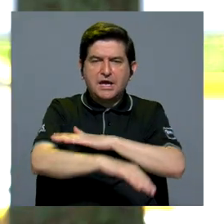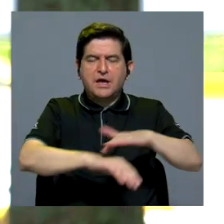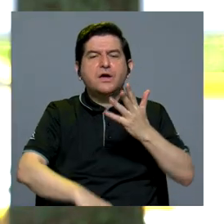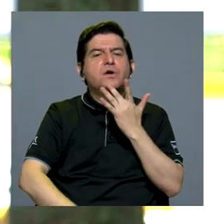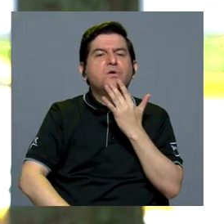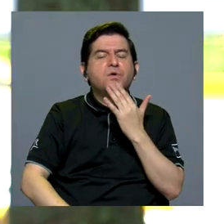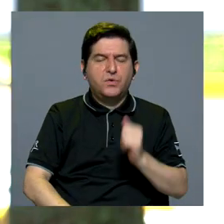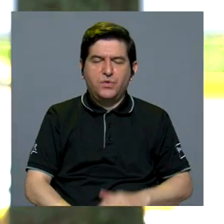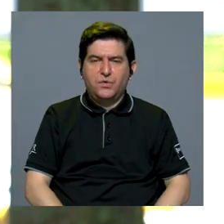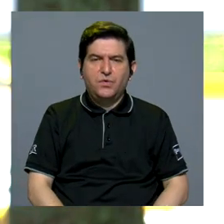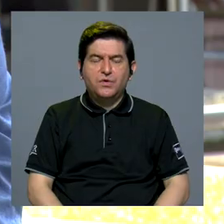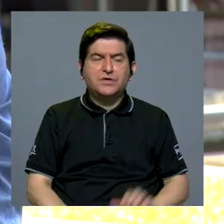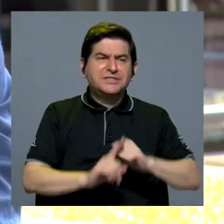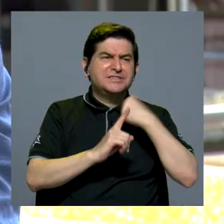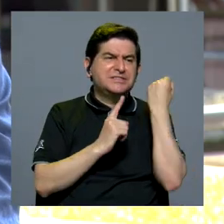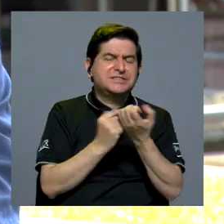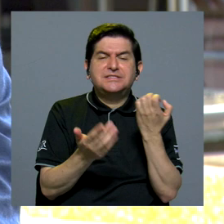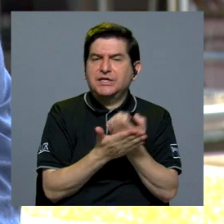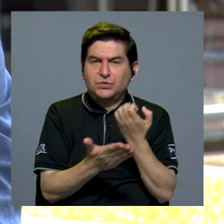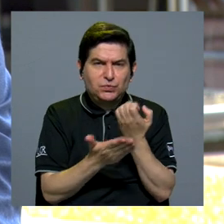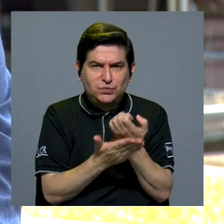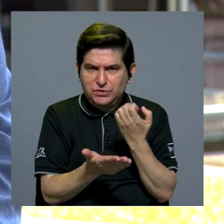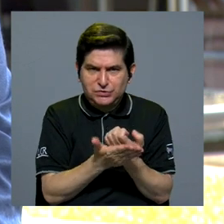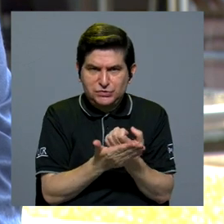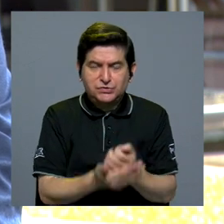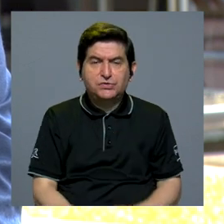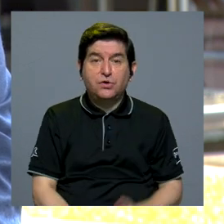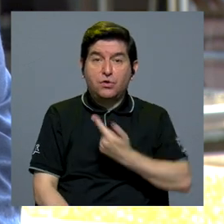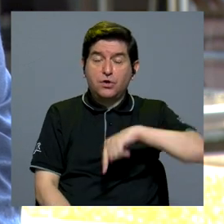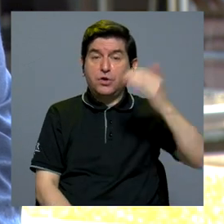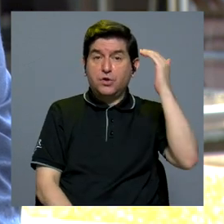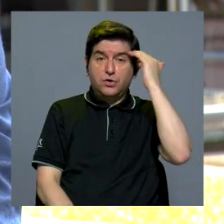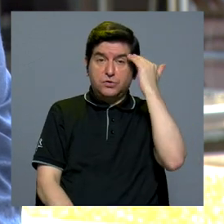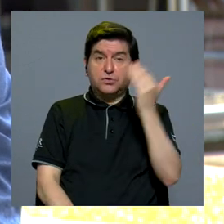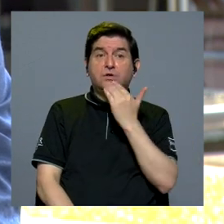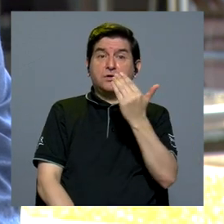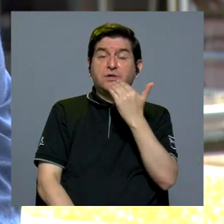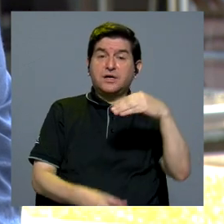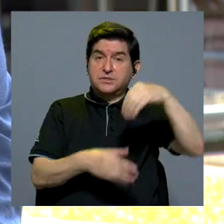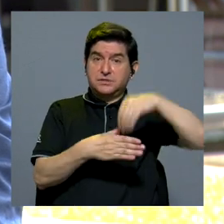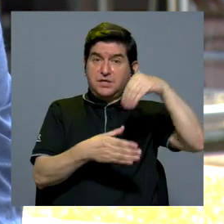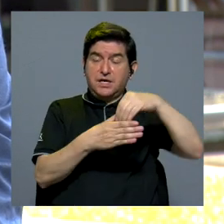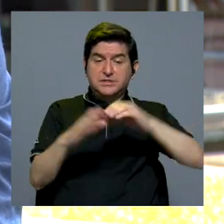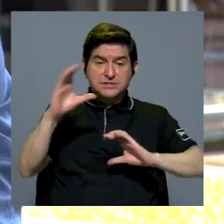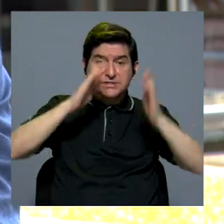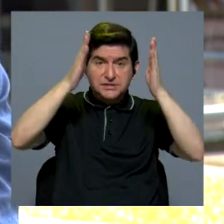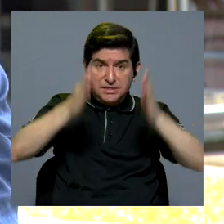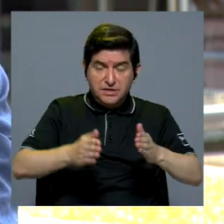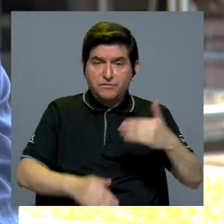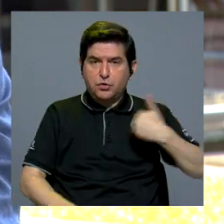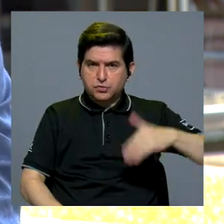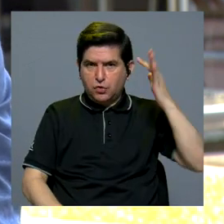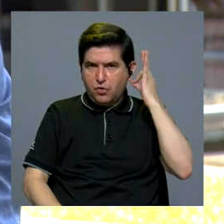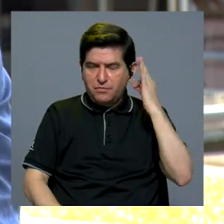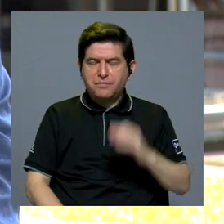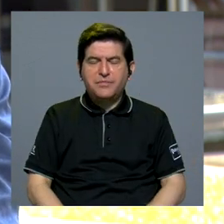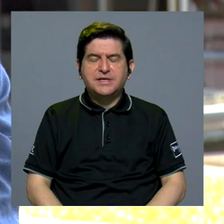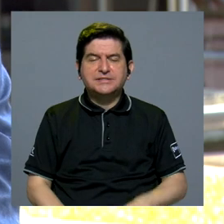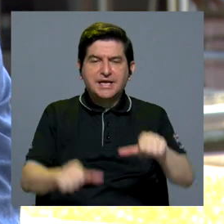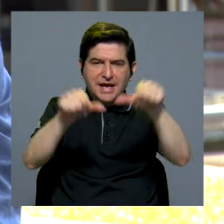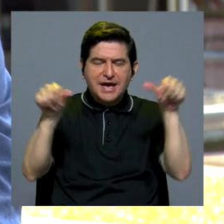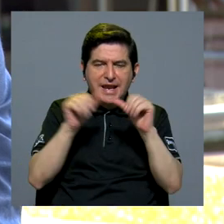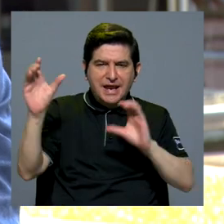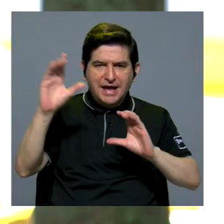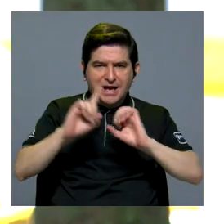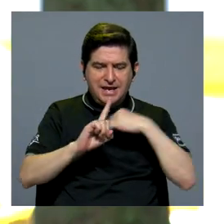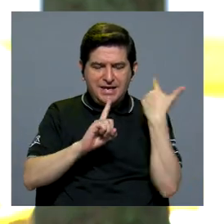raza, de situación económica, y somos conscientes gracias al aporte que científicas y científicos sociales han hecho en